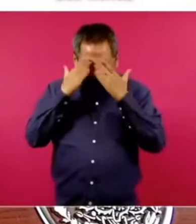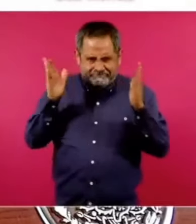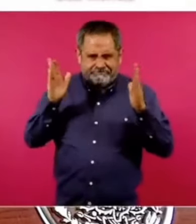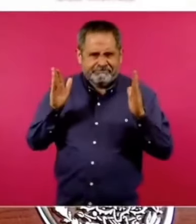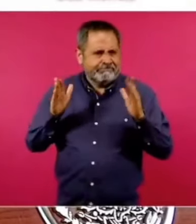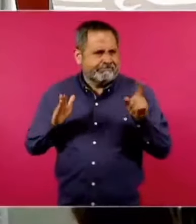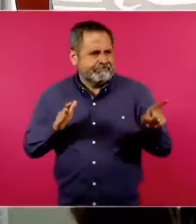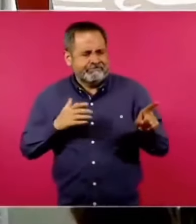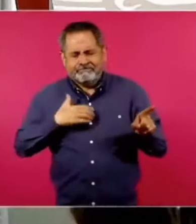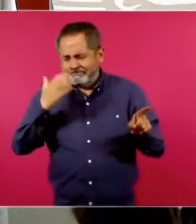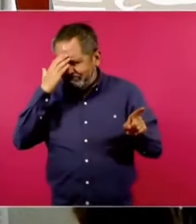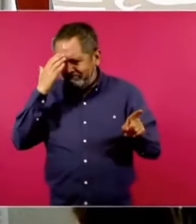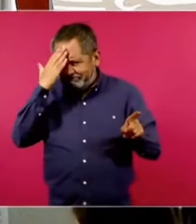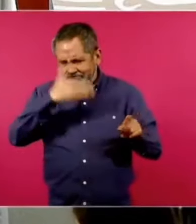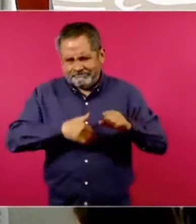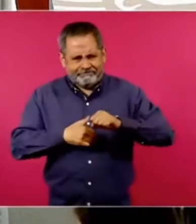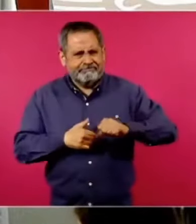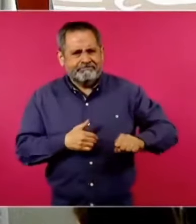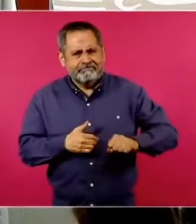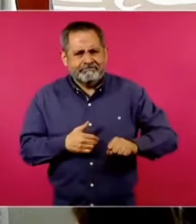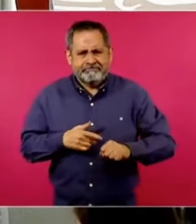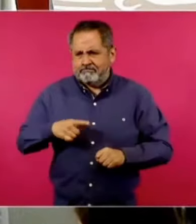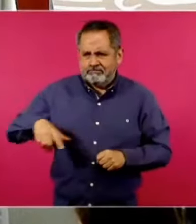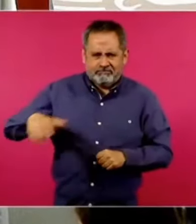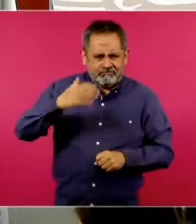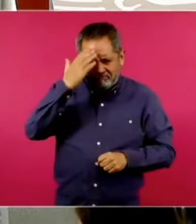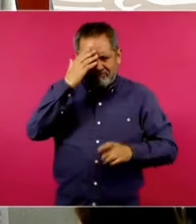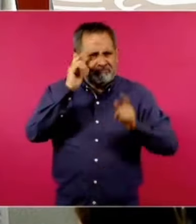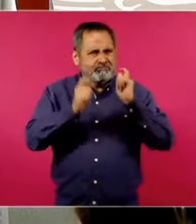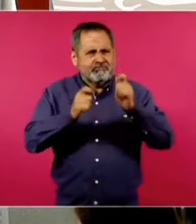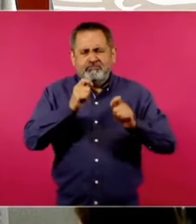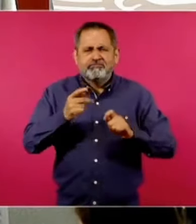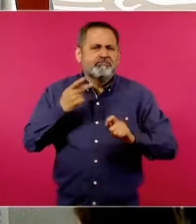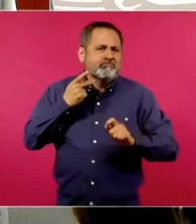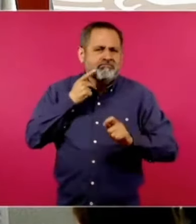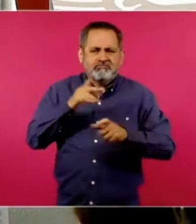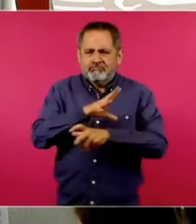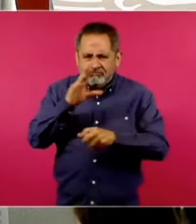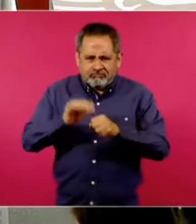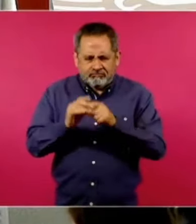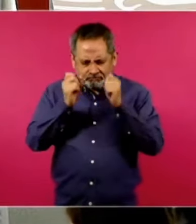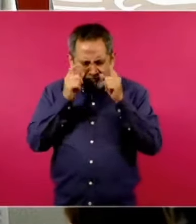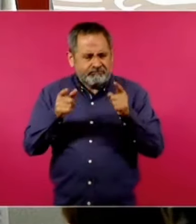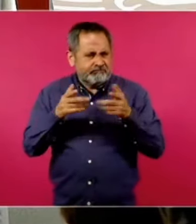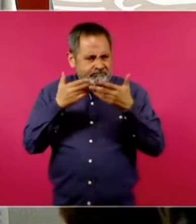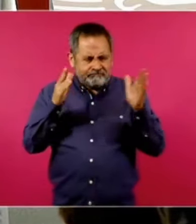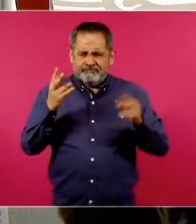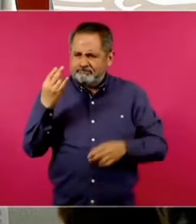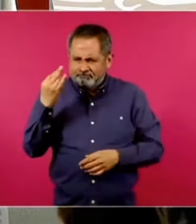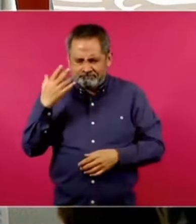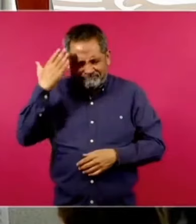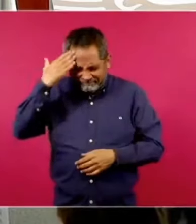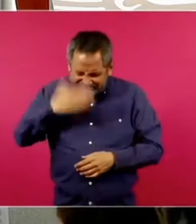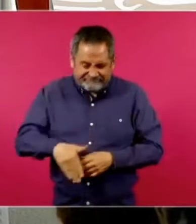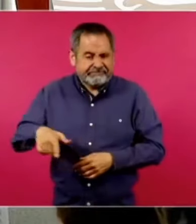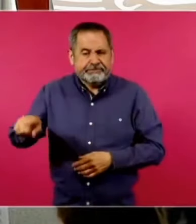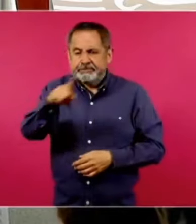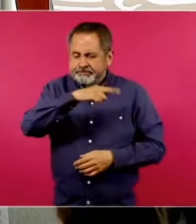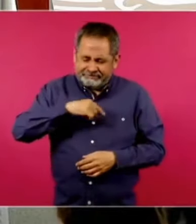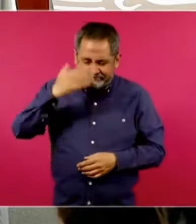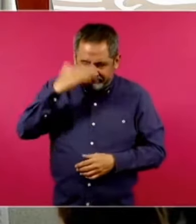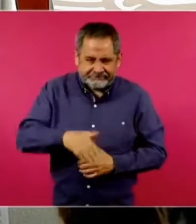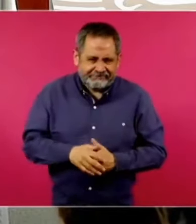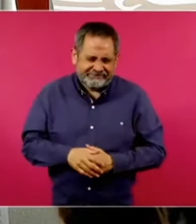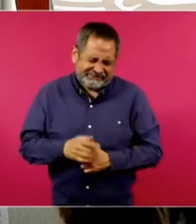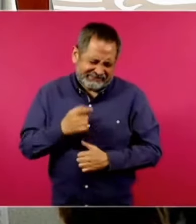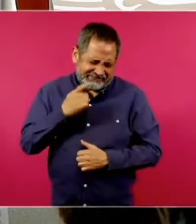muy politizado, muy despierto, muy avispado. Es